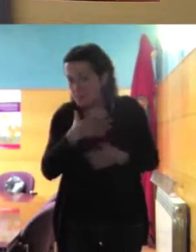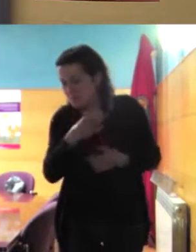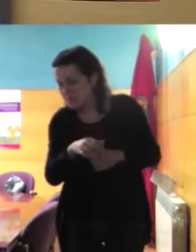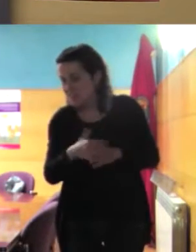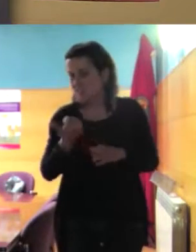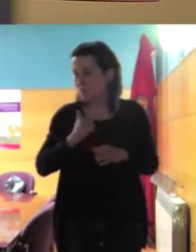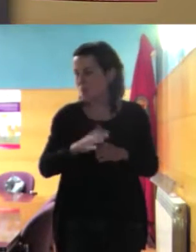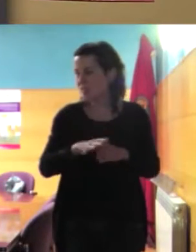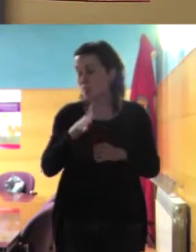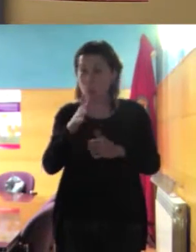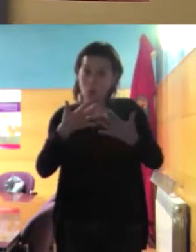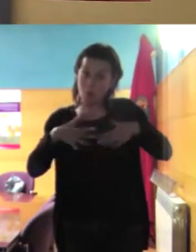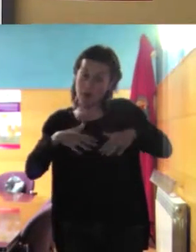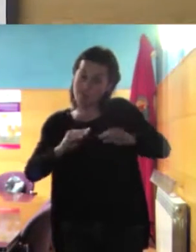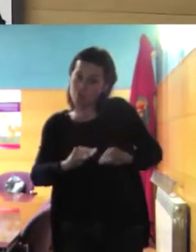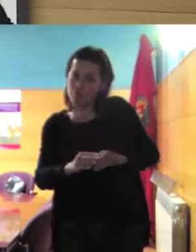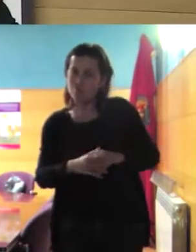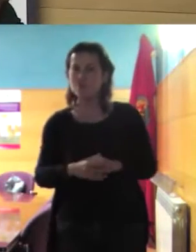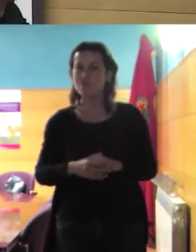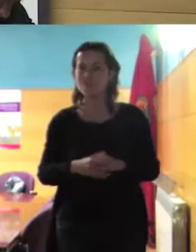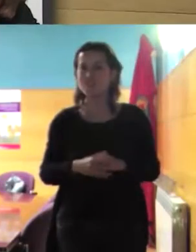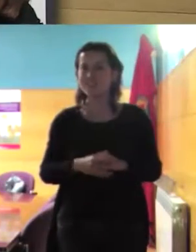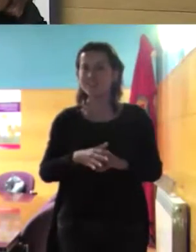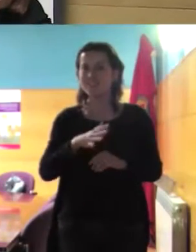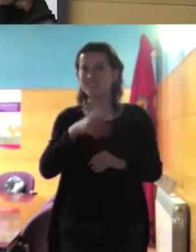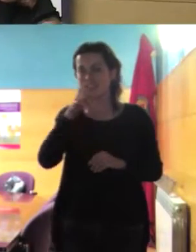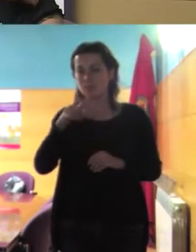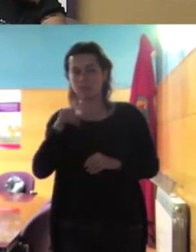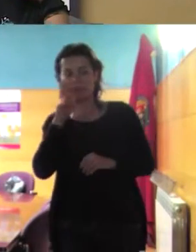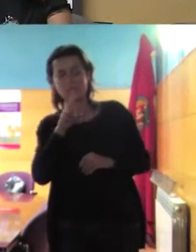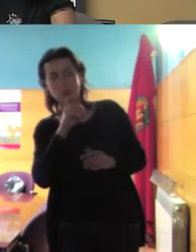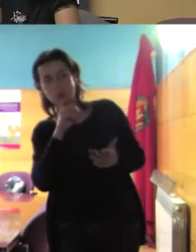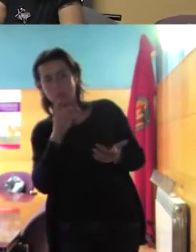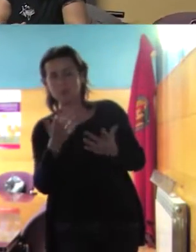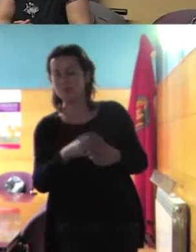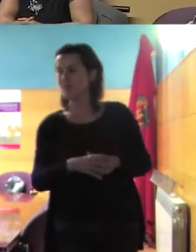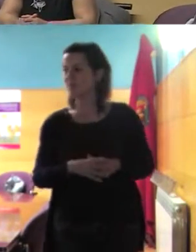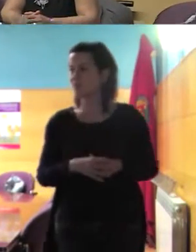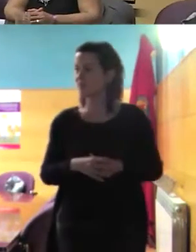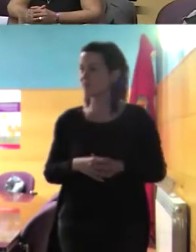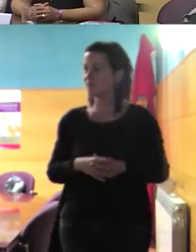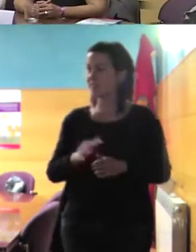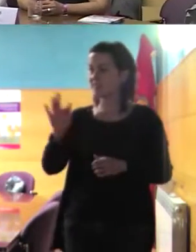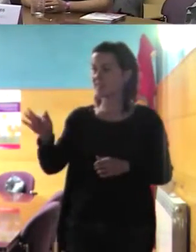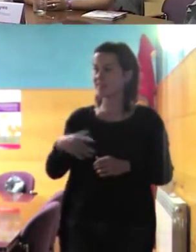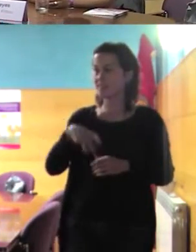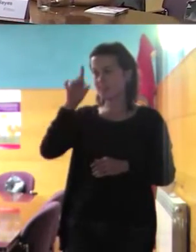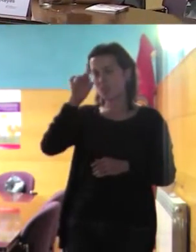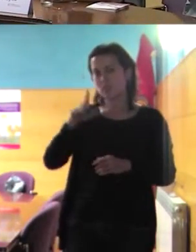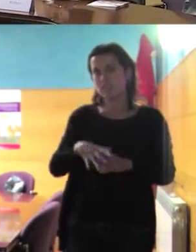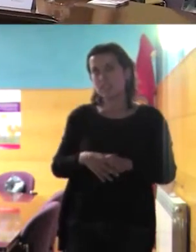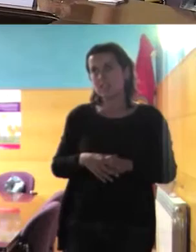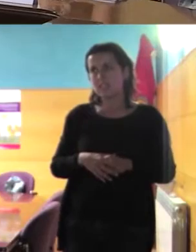de tu vestimenta que la gente se canta a ver entonces es que hay muchos aquí